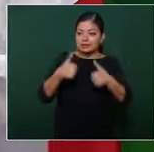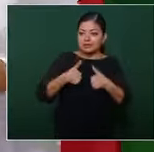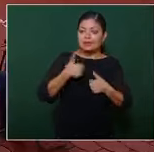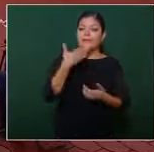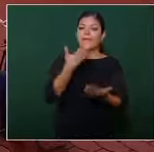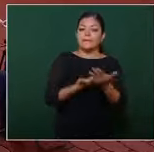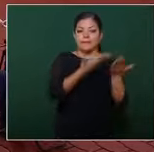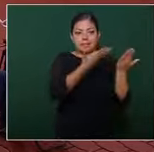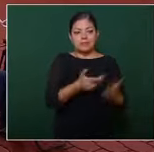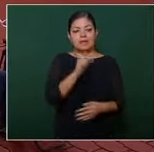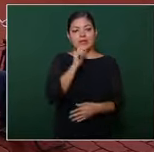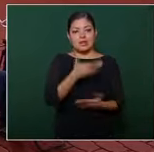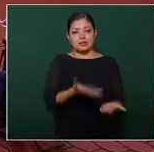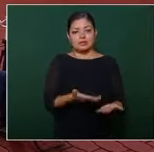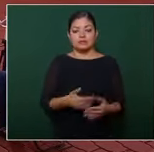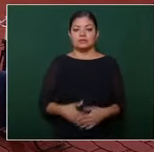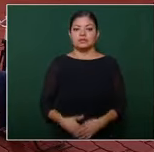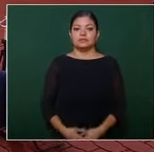Jalisco.